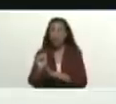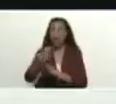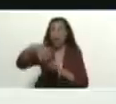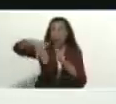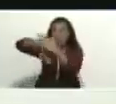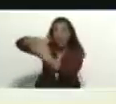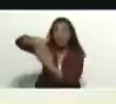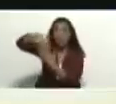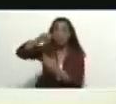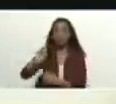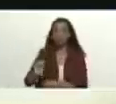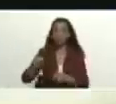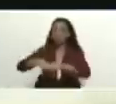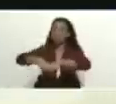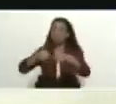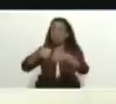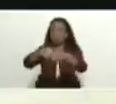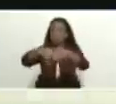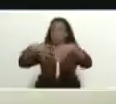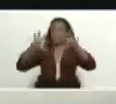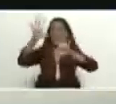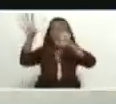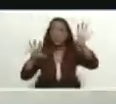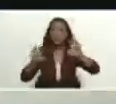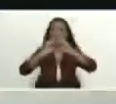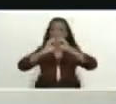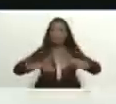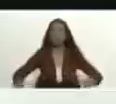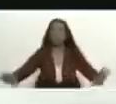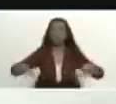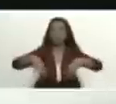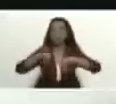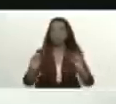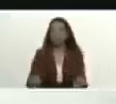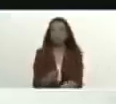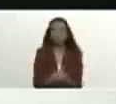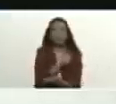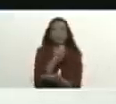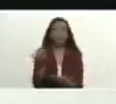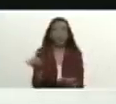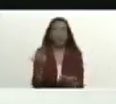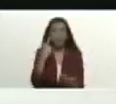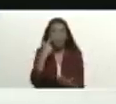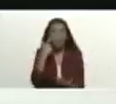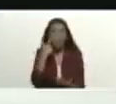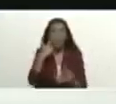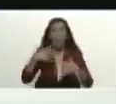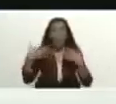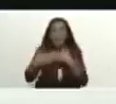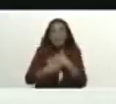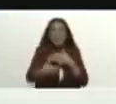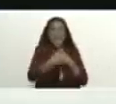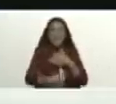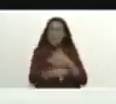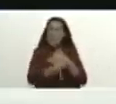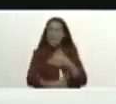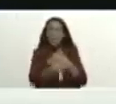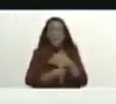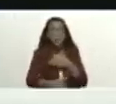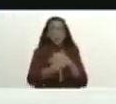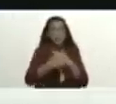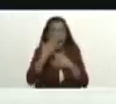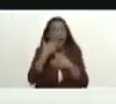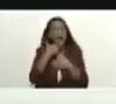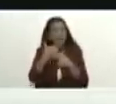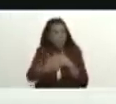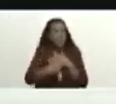tiroteada para asesinarla para acabarla lo hemos visto todo algo así